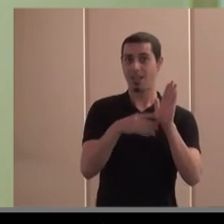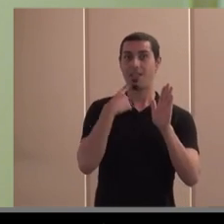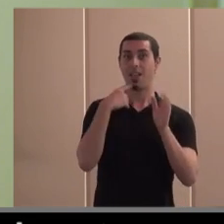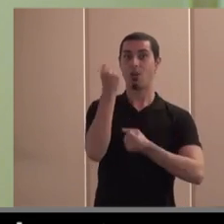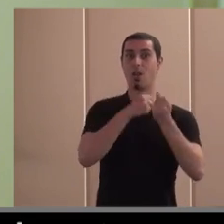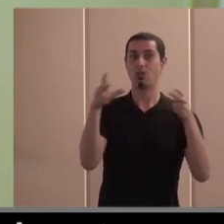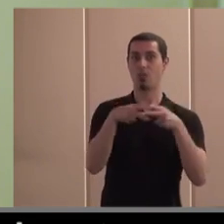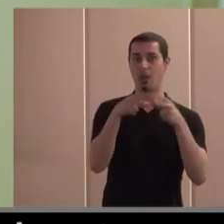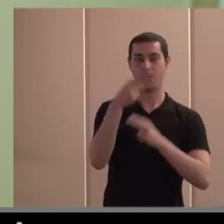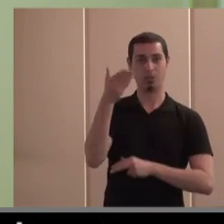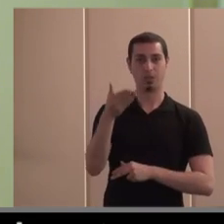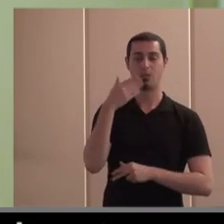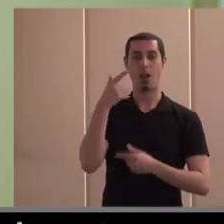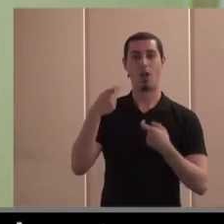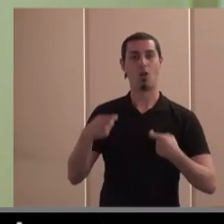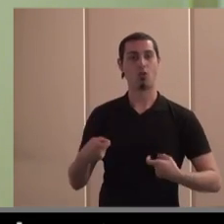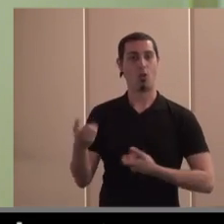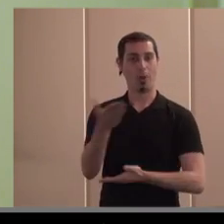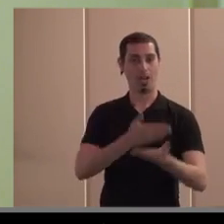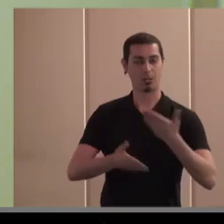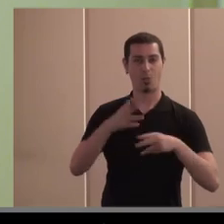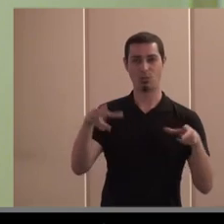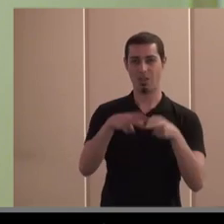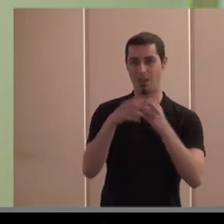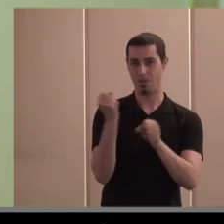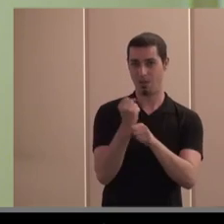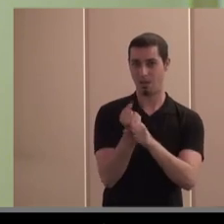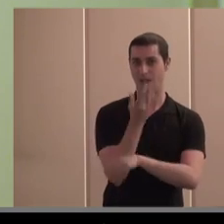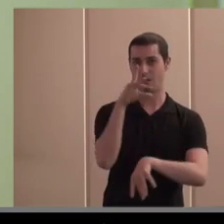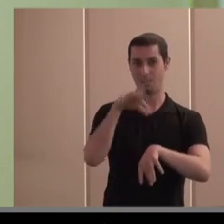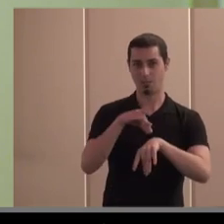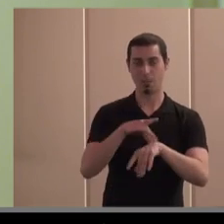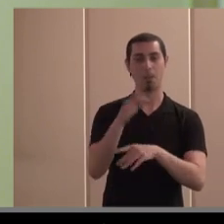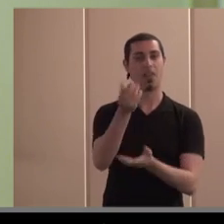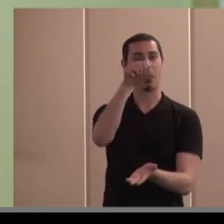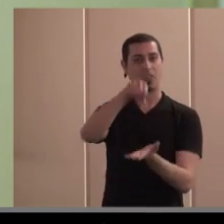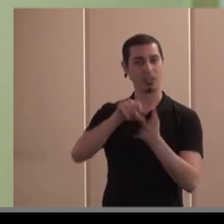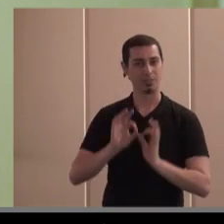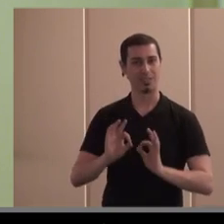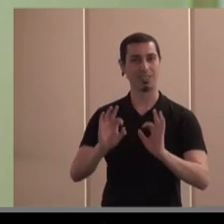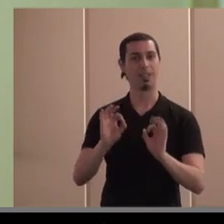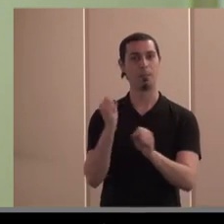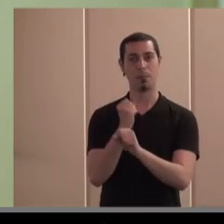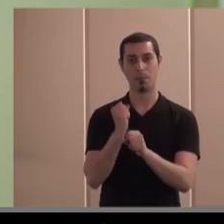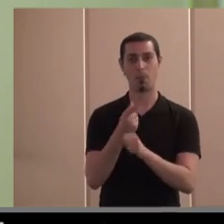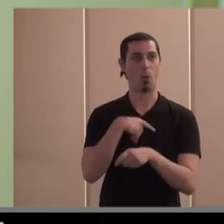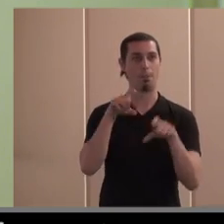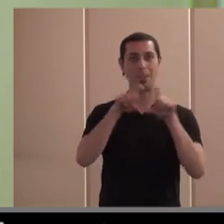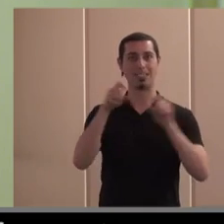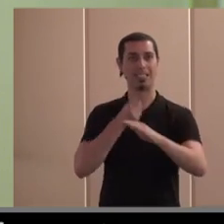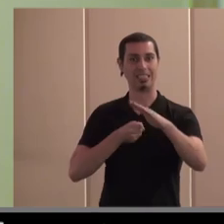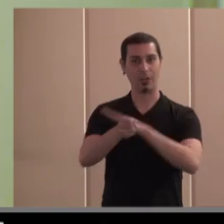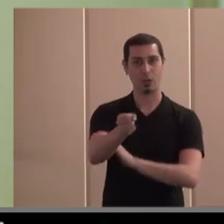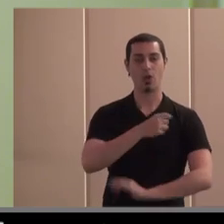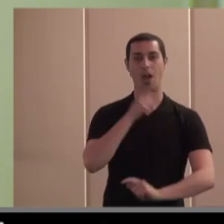economía social. Las cooperativas, sociedades laborales, mutualidades, centros especiales de empleo, empresas de inserción,